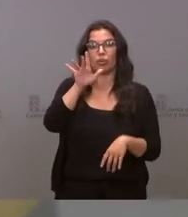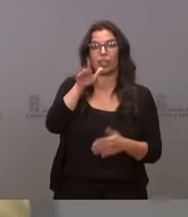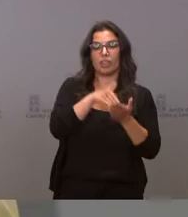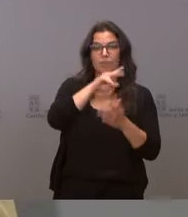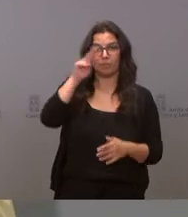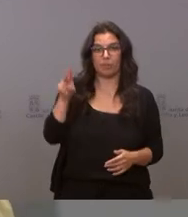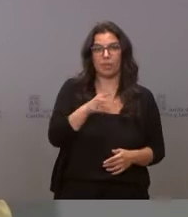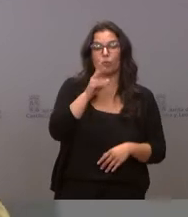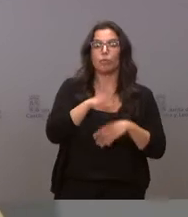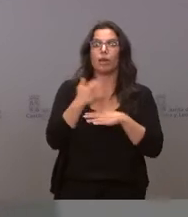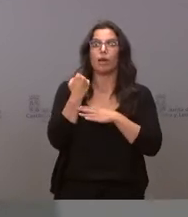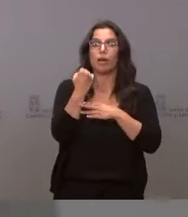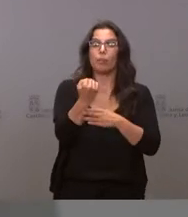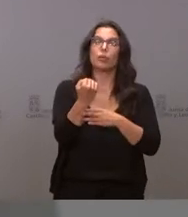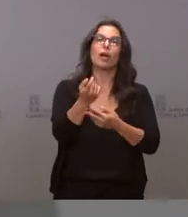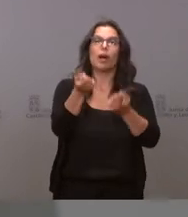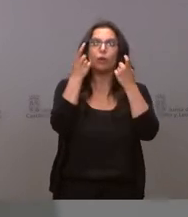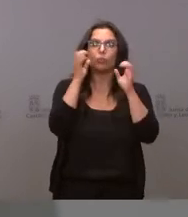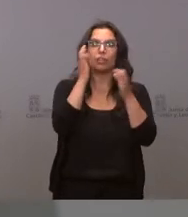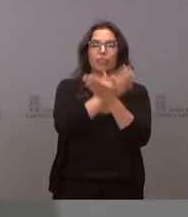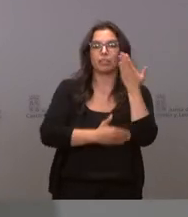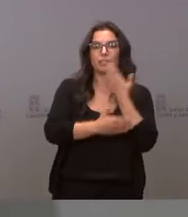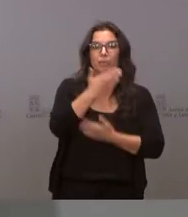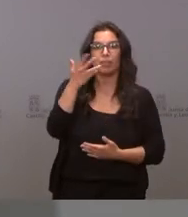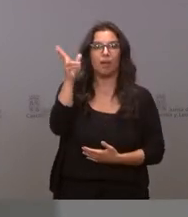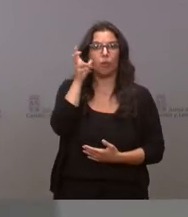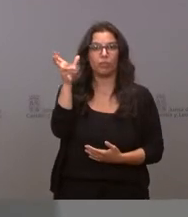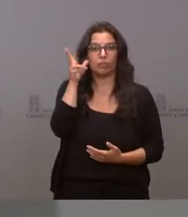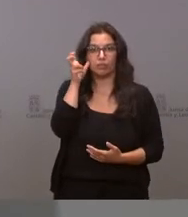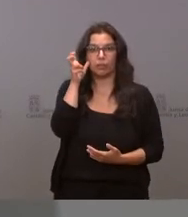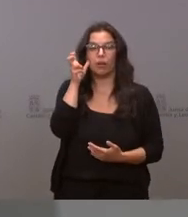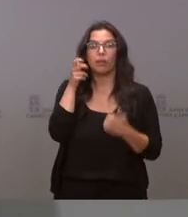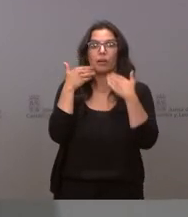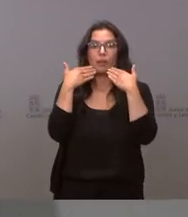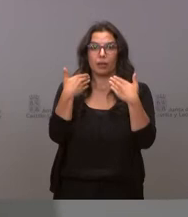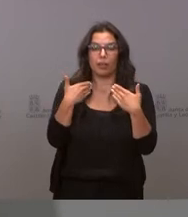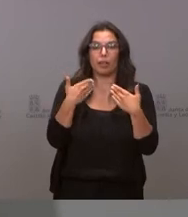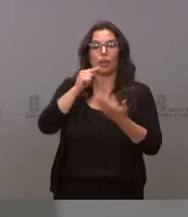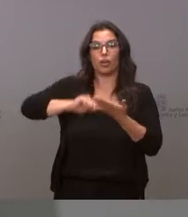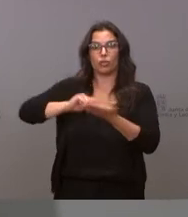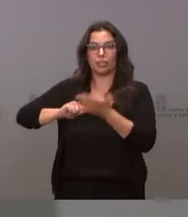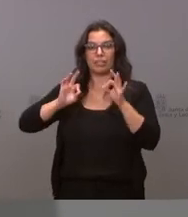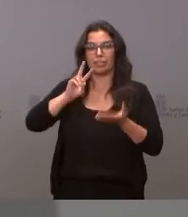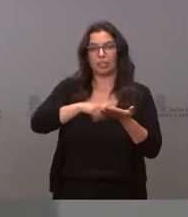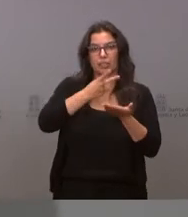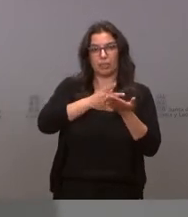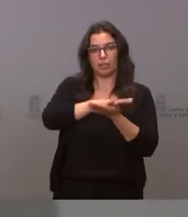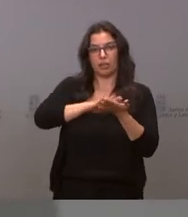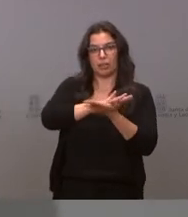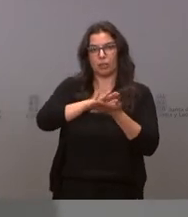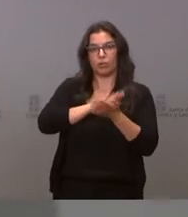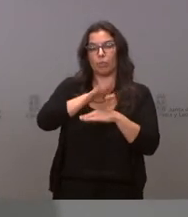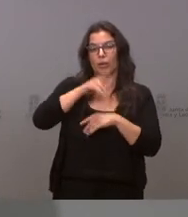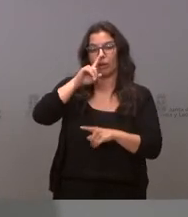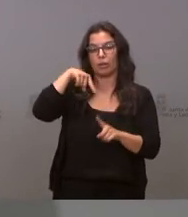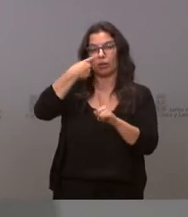euros al apoyo del alumnado con discapacidad auditiva a través de la contratación de intérpretes de lengua de signos para el